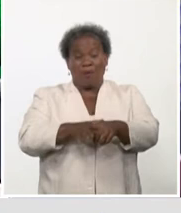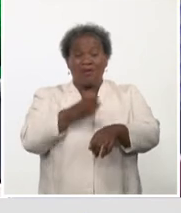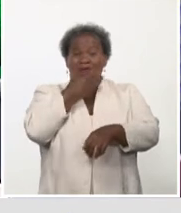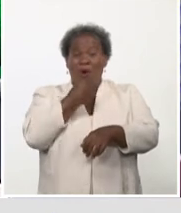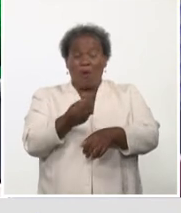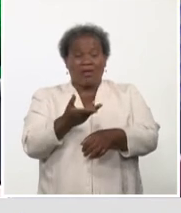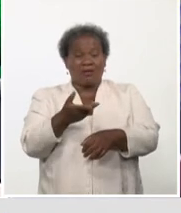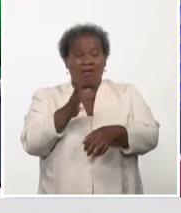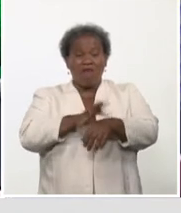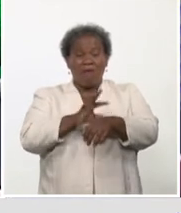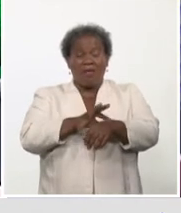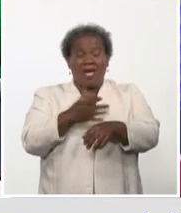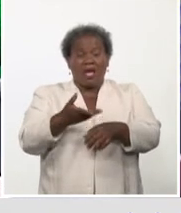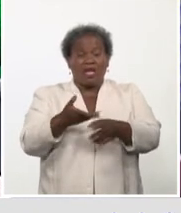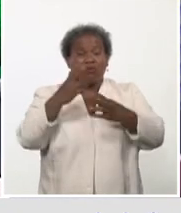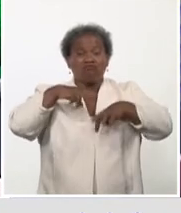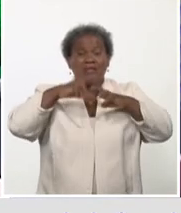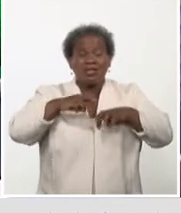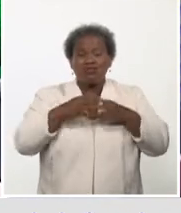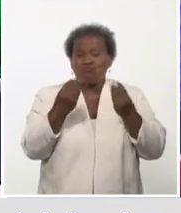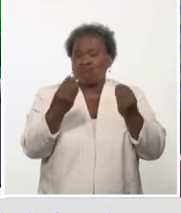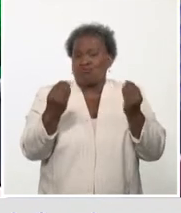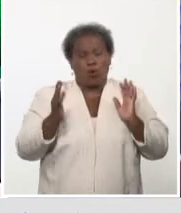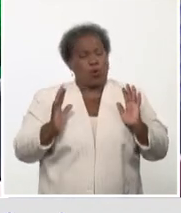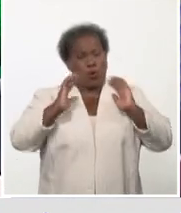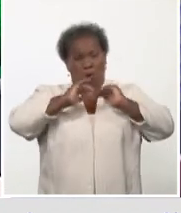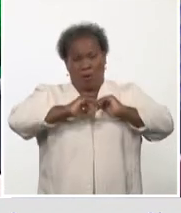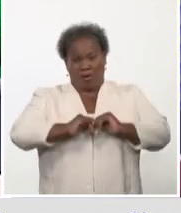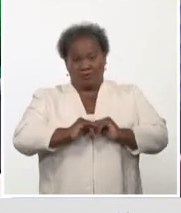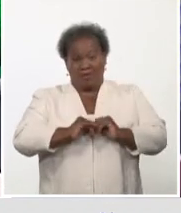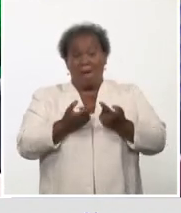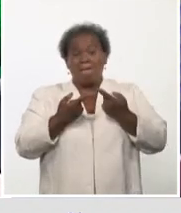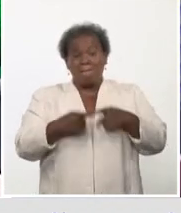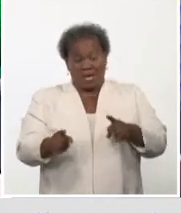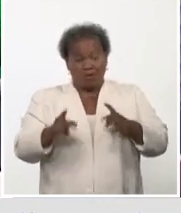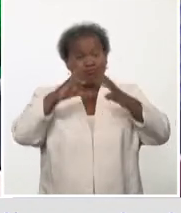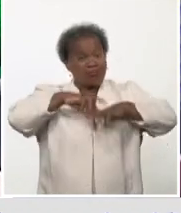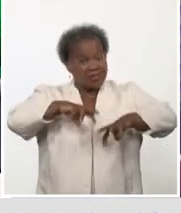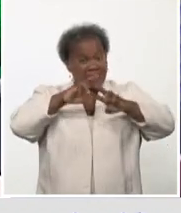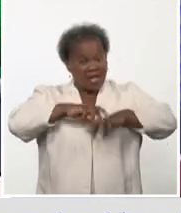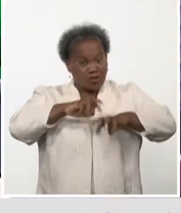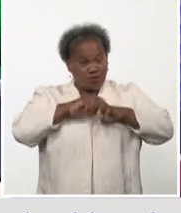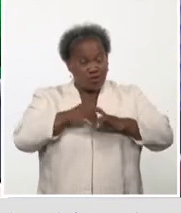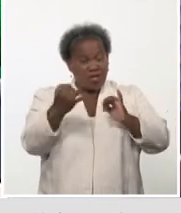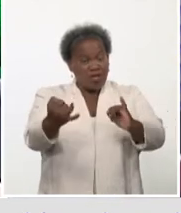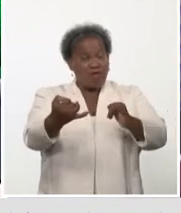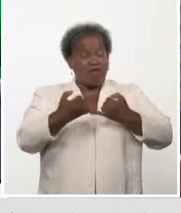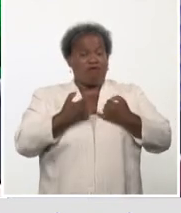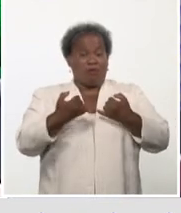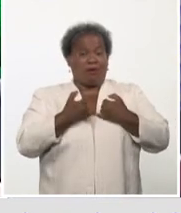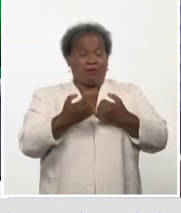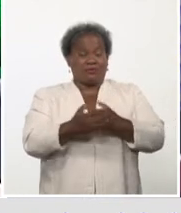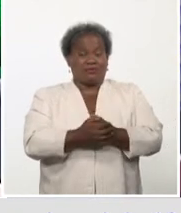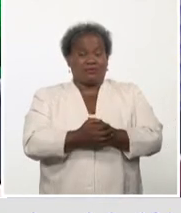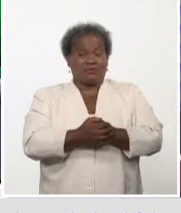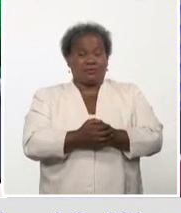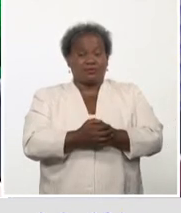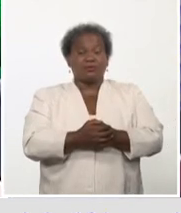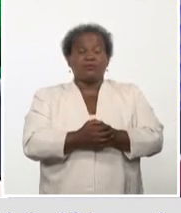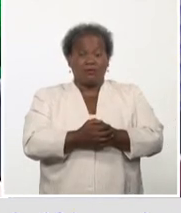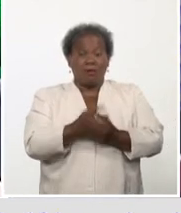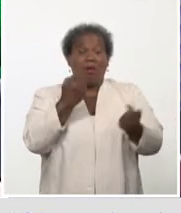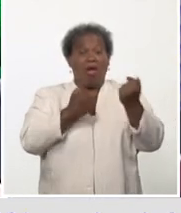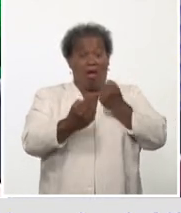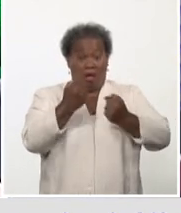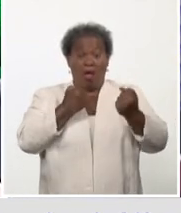el mundo, pero los estudios que se reportan hasta el momento, aunque hay reportes, valga